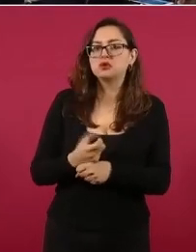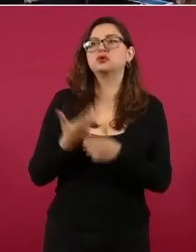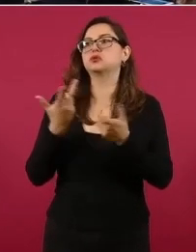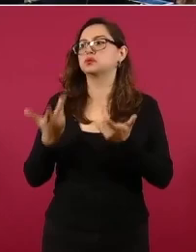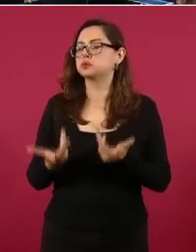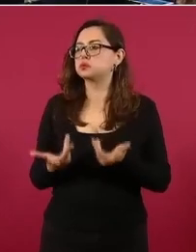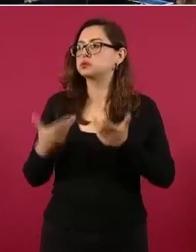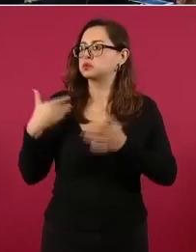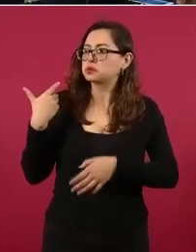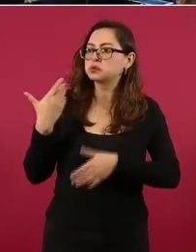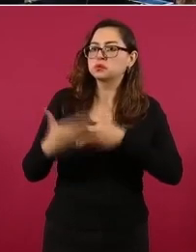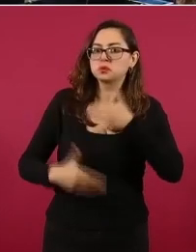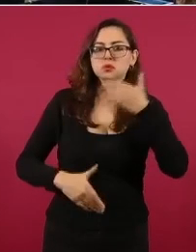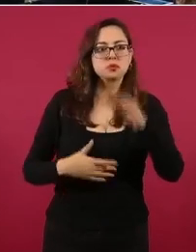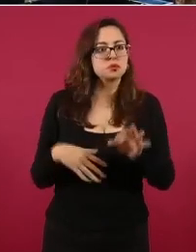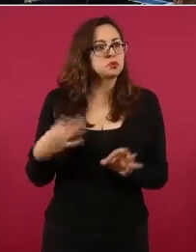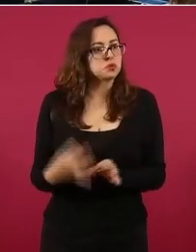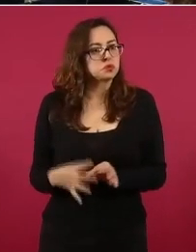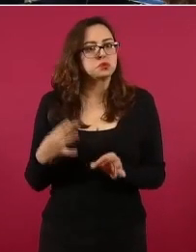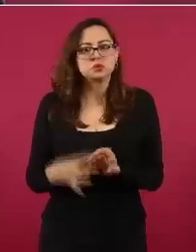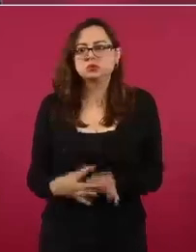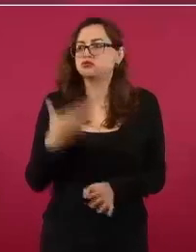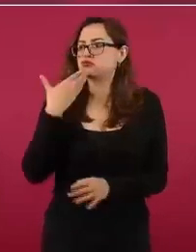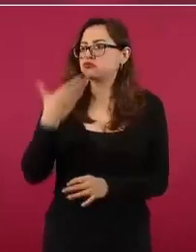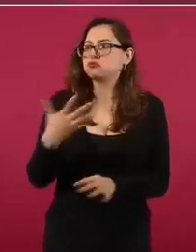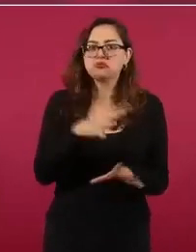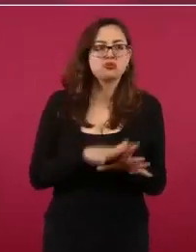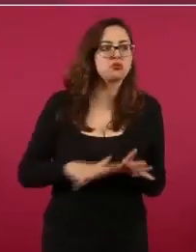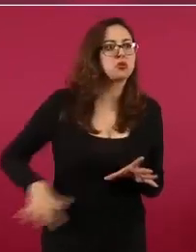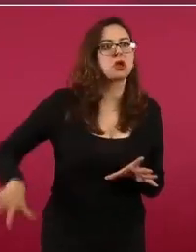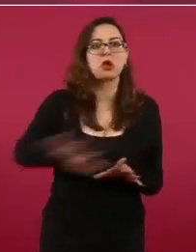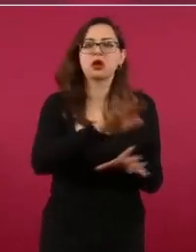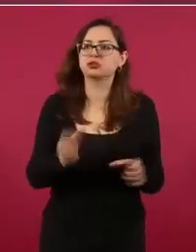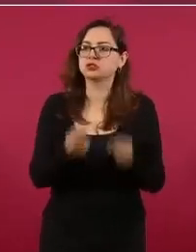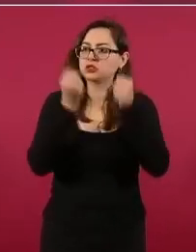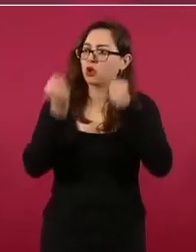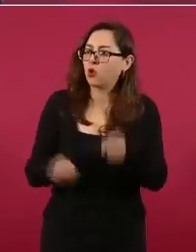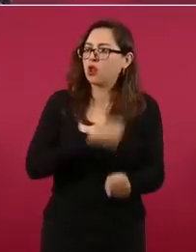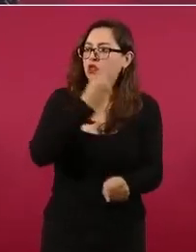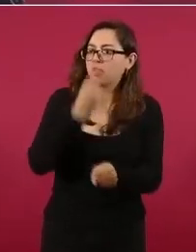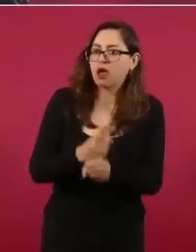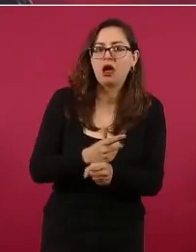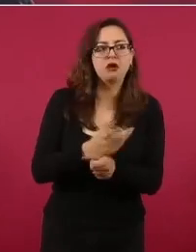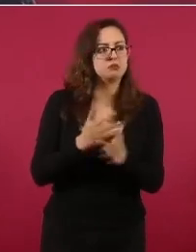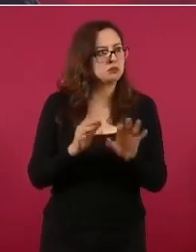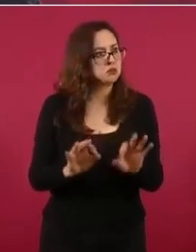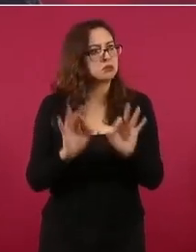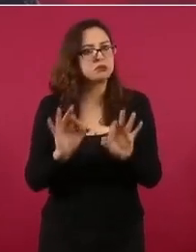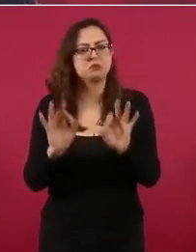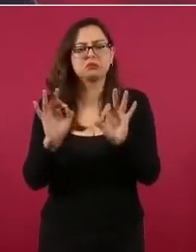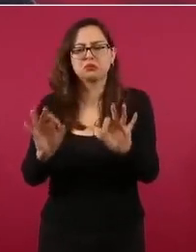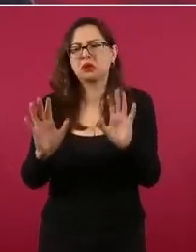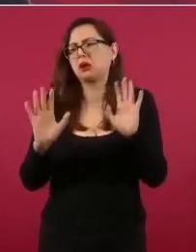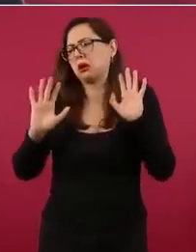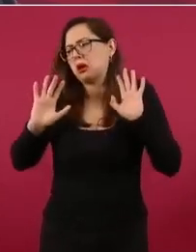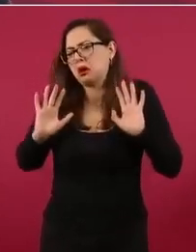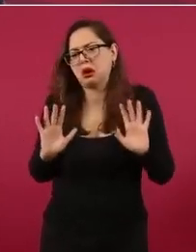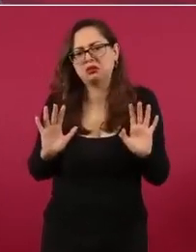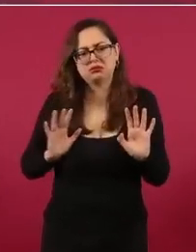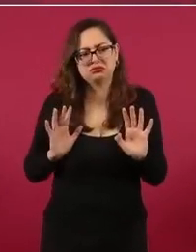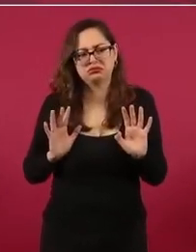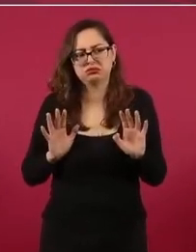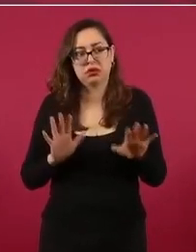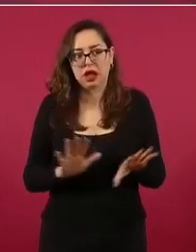la seguridad, pues no habría nada que